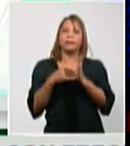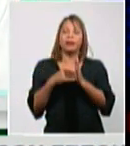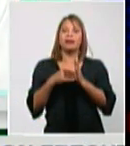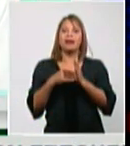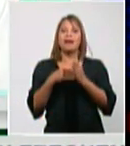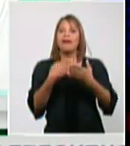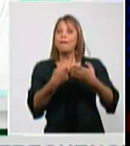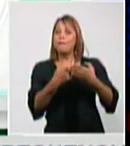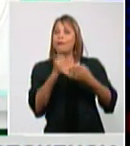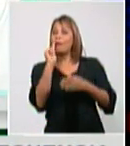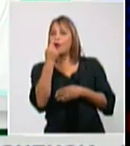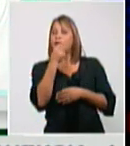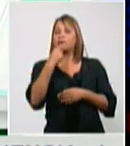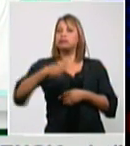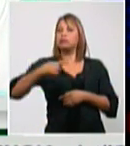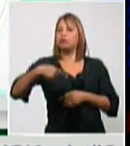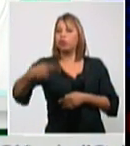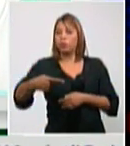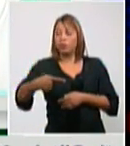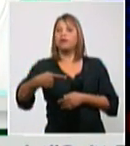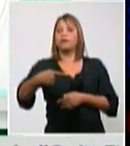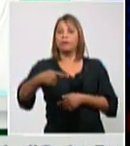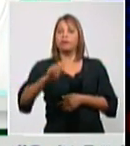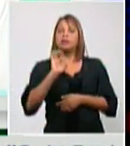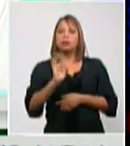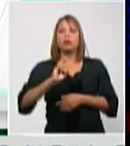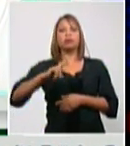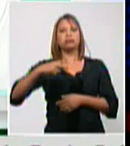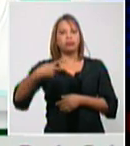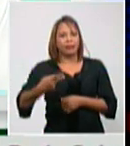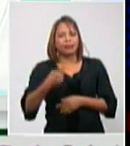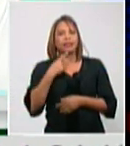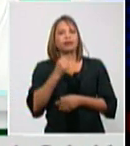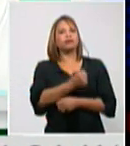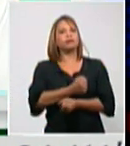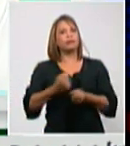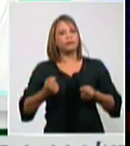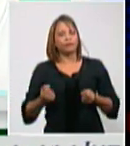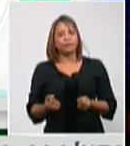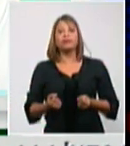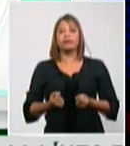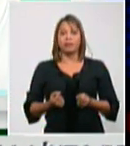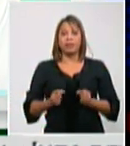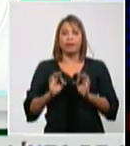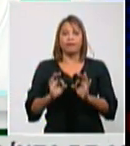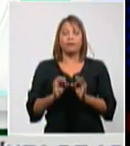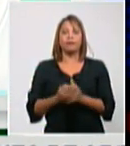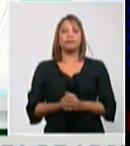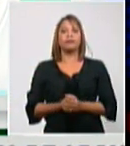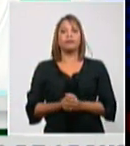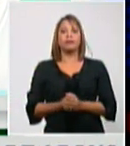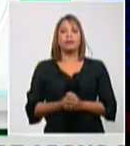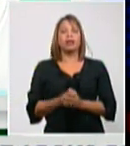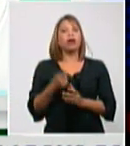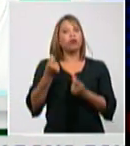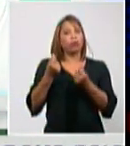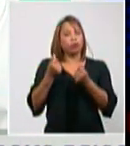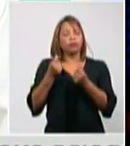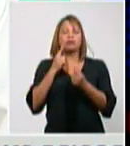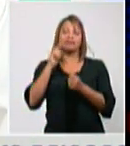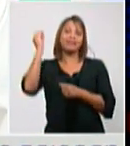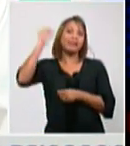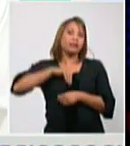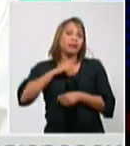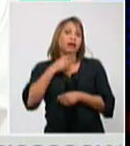diariamente. Reitero siempre con un esfuerzo, porque desde el punto de vista económico, estamos hablando de una